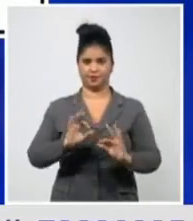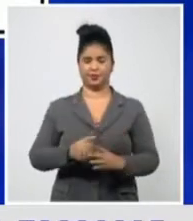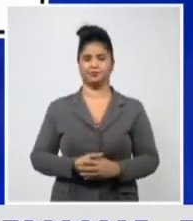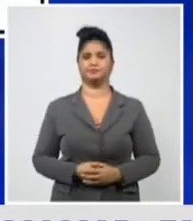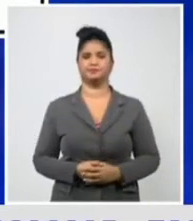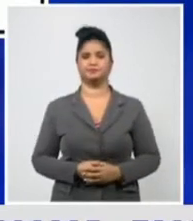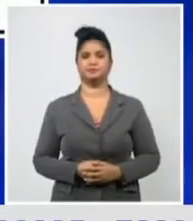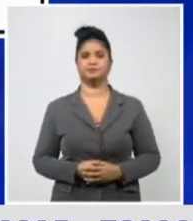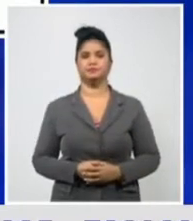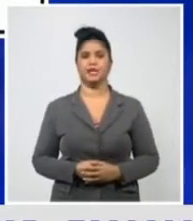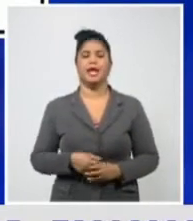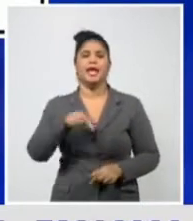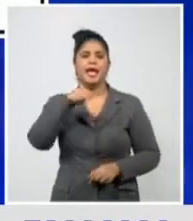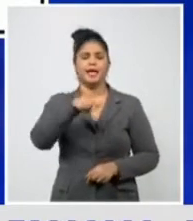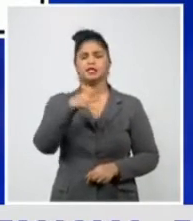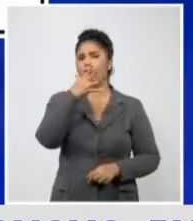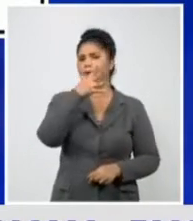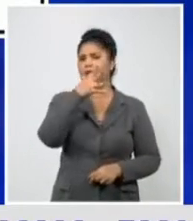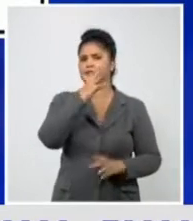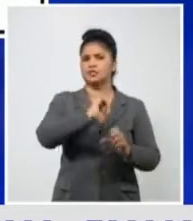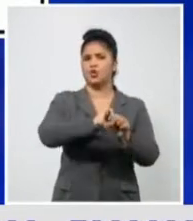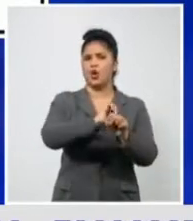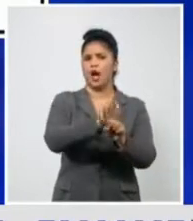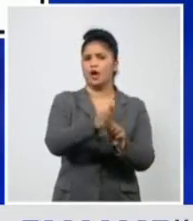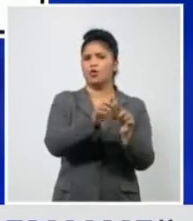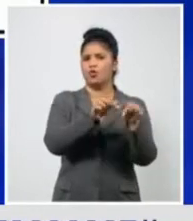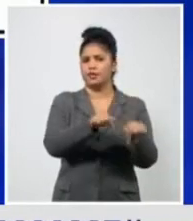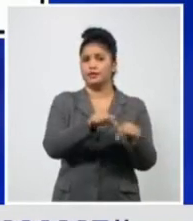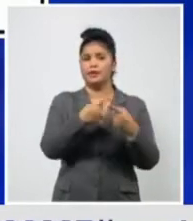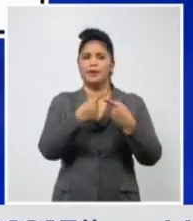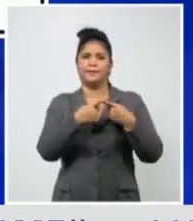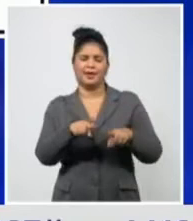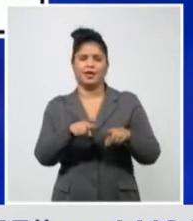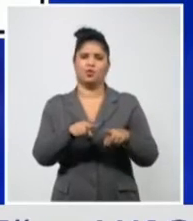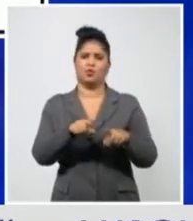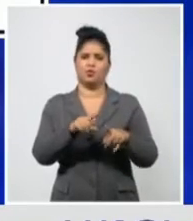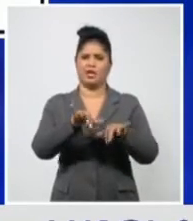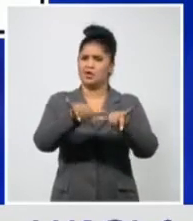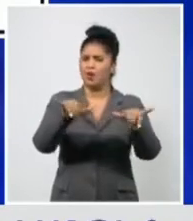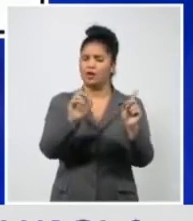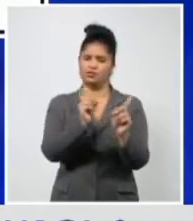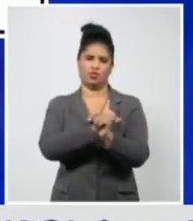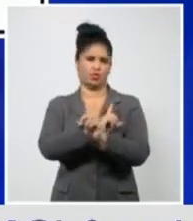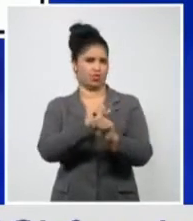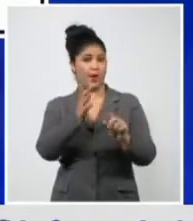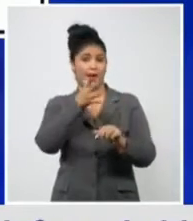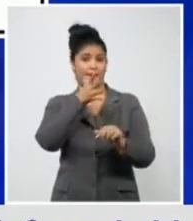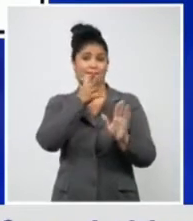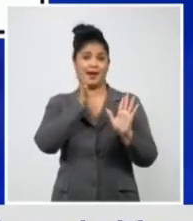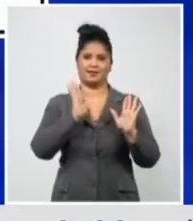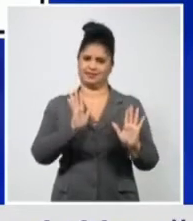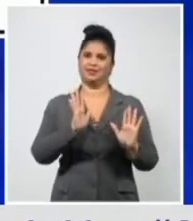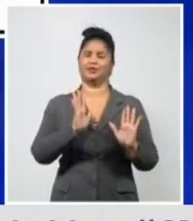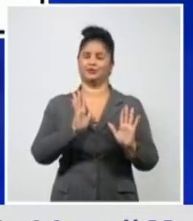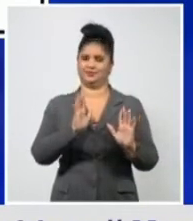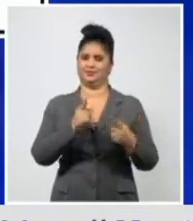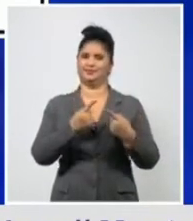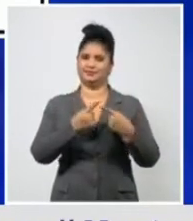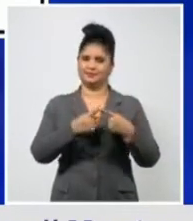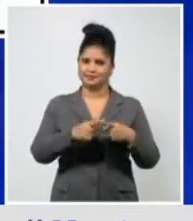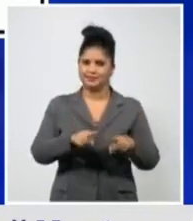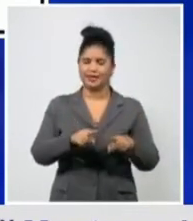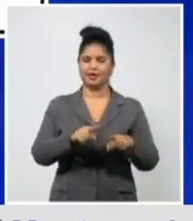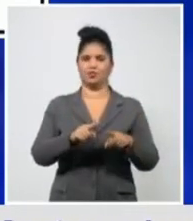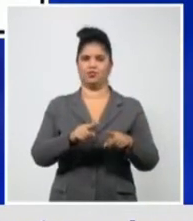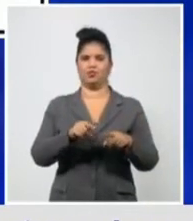espícula, que, como indico, que da lugar a una proteína de mucha importancia por sus funciones en el